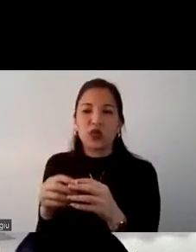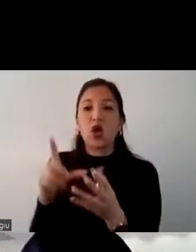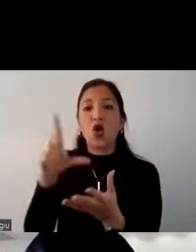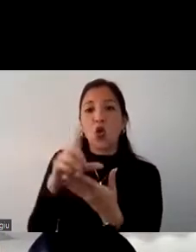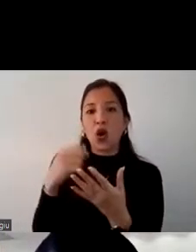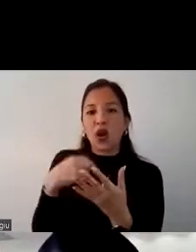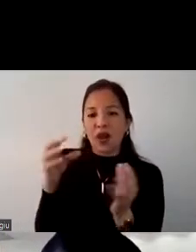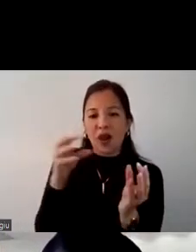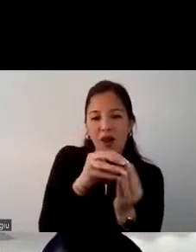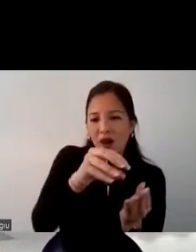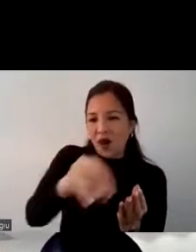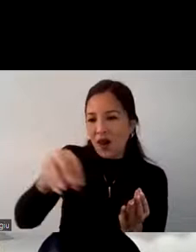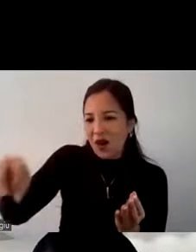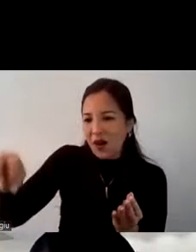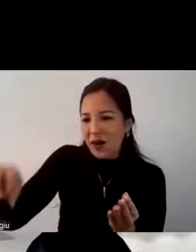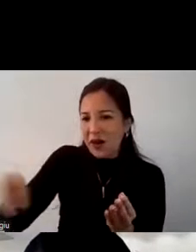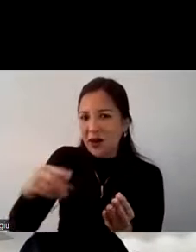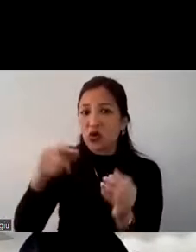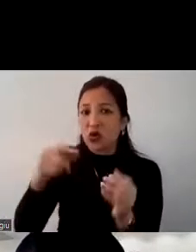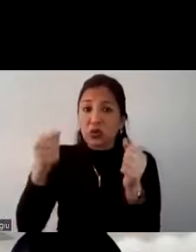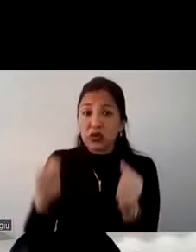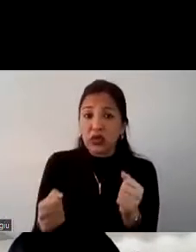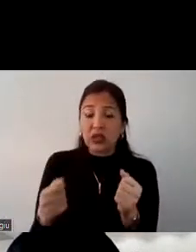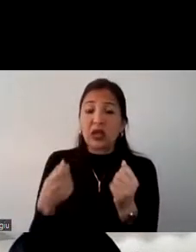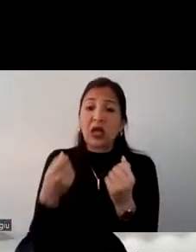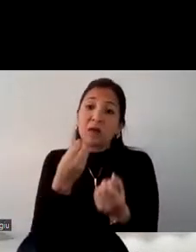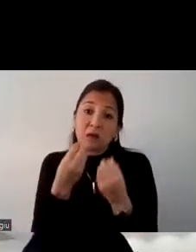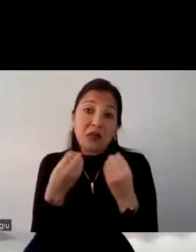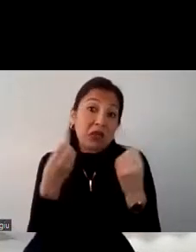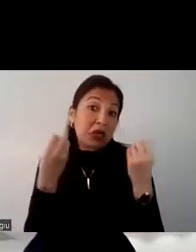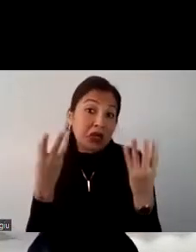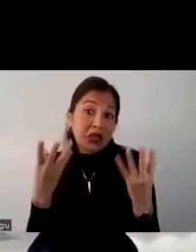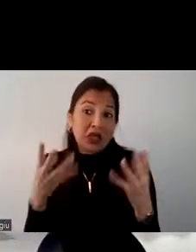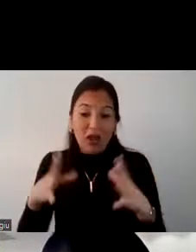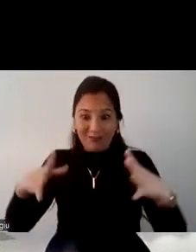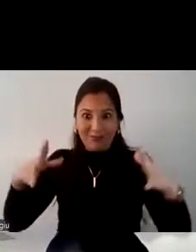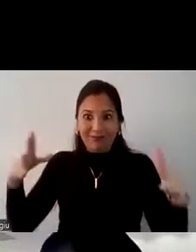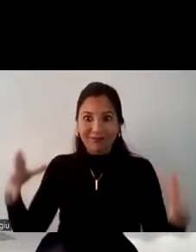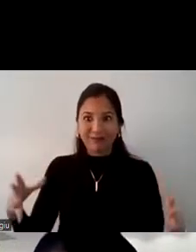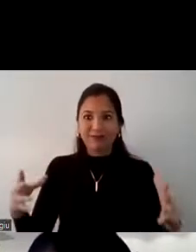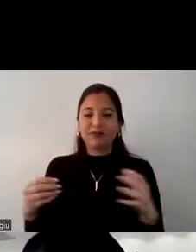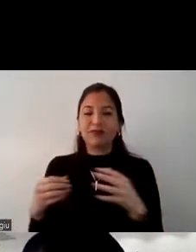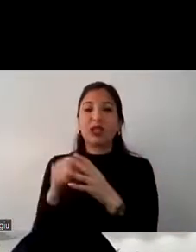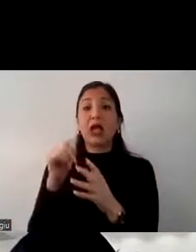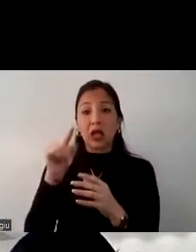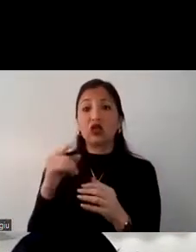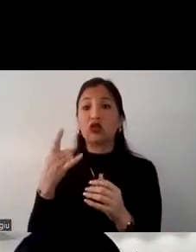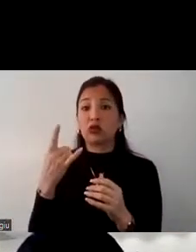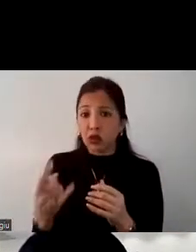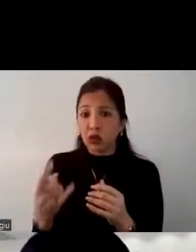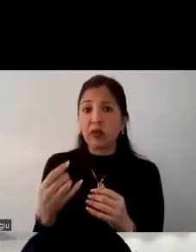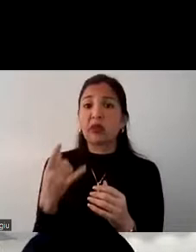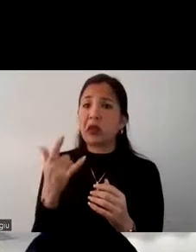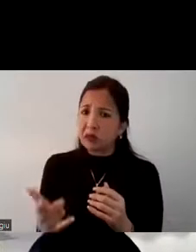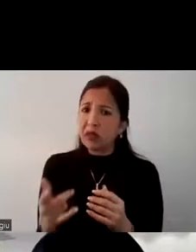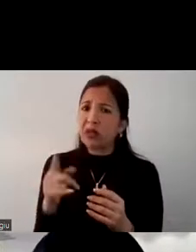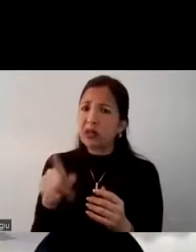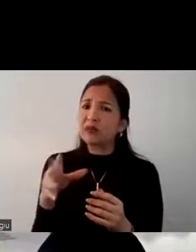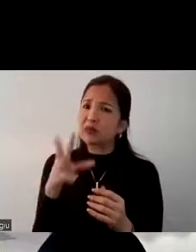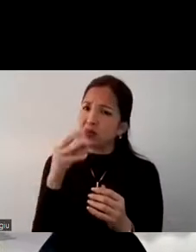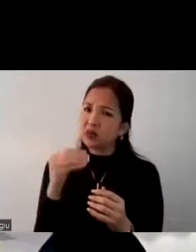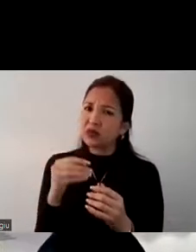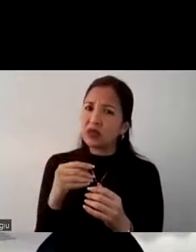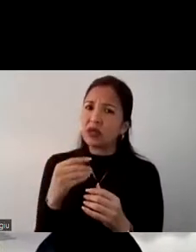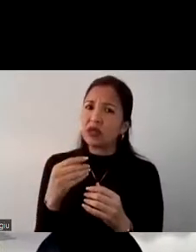rincones donde uno puede sentarse y comer algo delicioso y en grandes proporciones pues a ellos también darle la oportunidad de